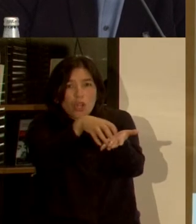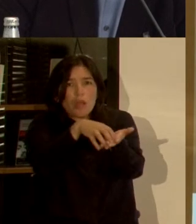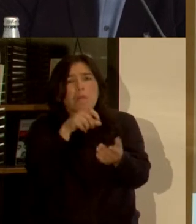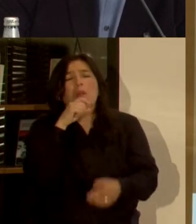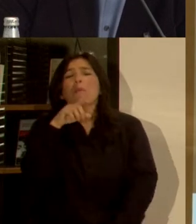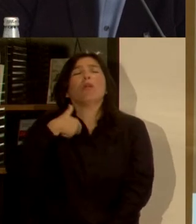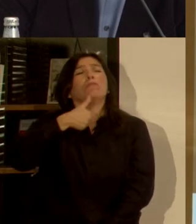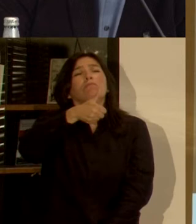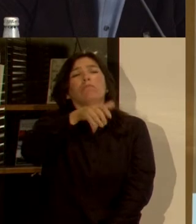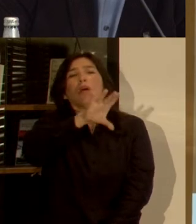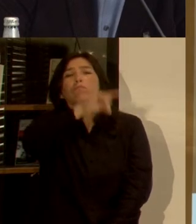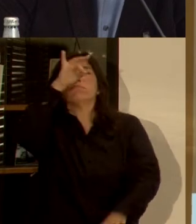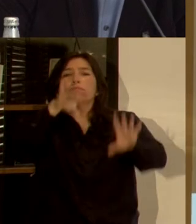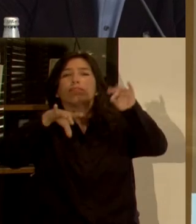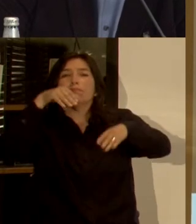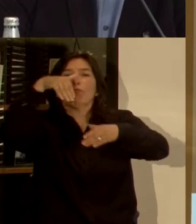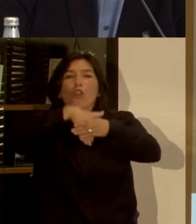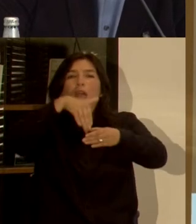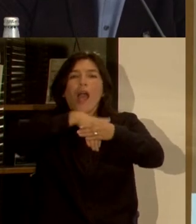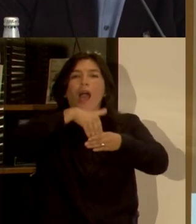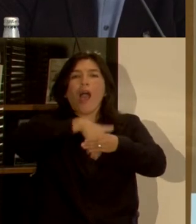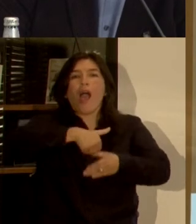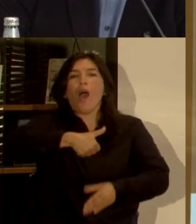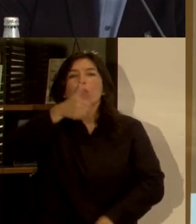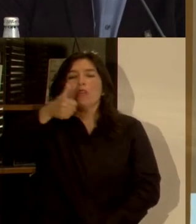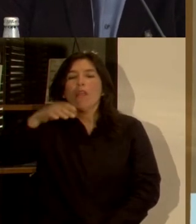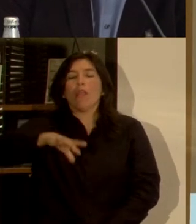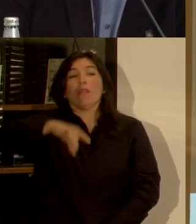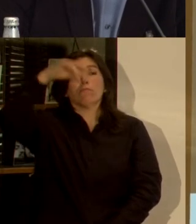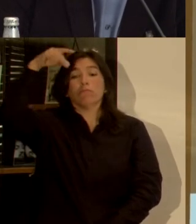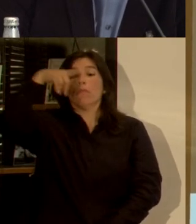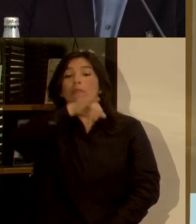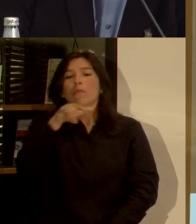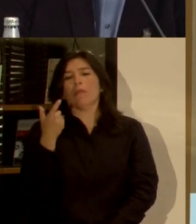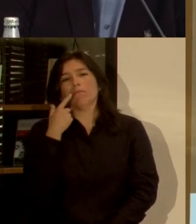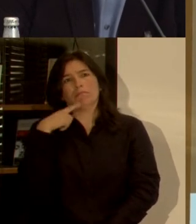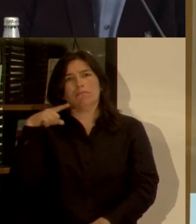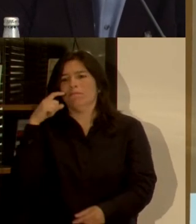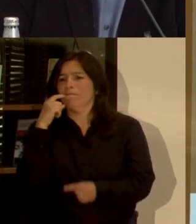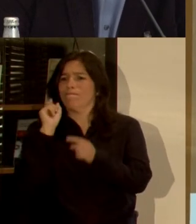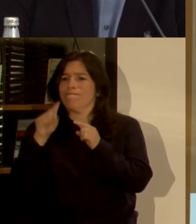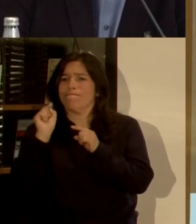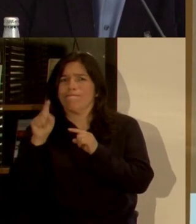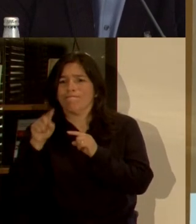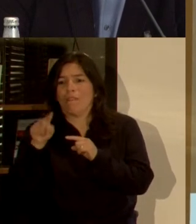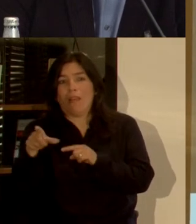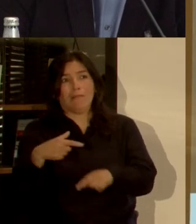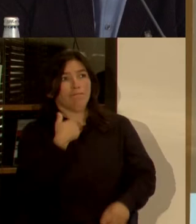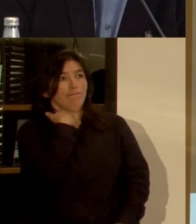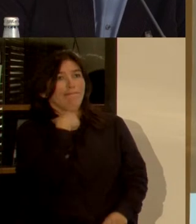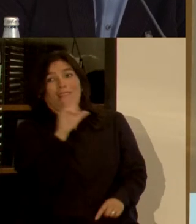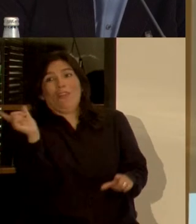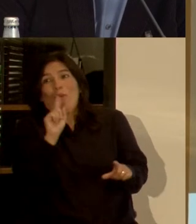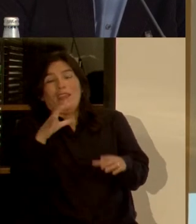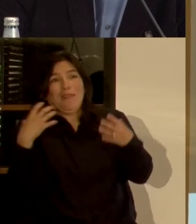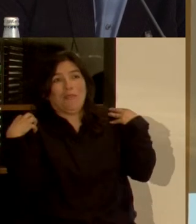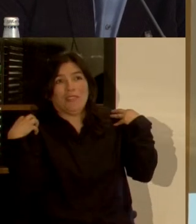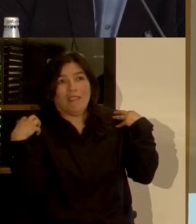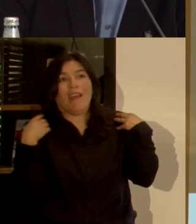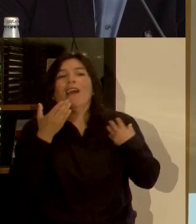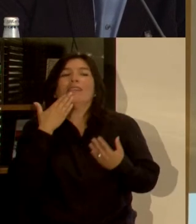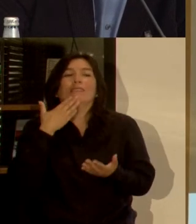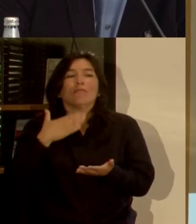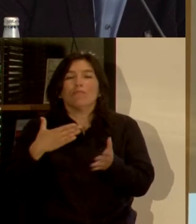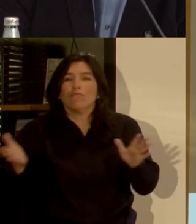autoridades si no hay transferencia de competencia, porque, en definitiva, vamos a elegir a alguien que después le vamos a pasar la cuenta donde no tiene ninguna responsabilidad. Hay que